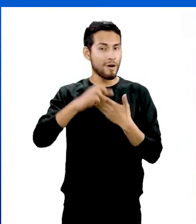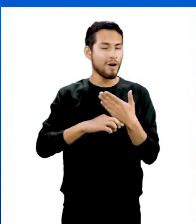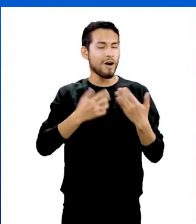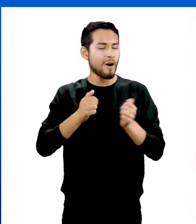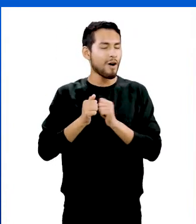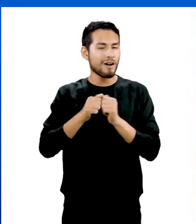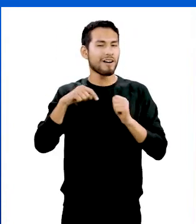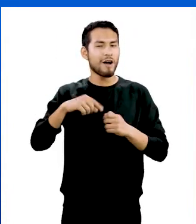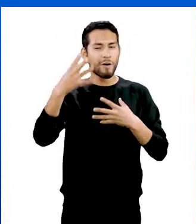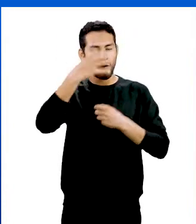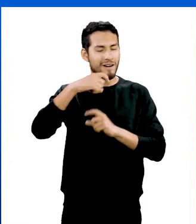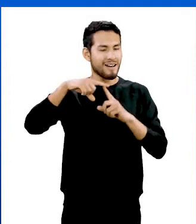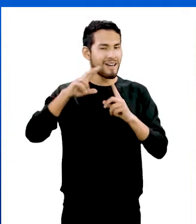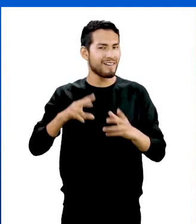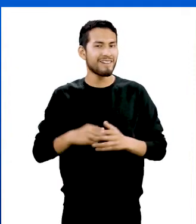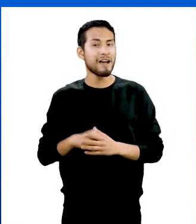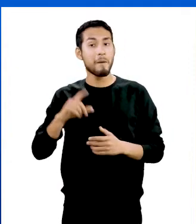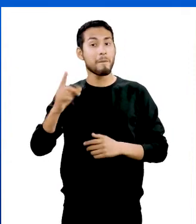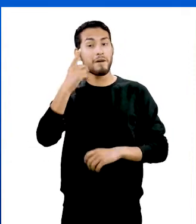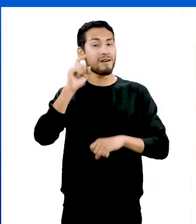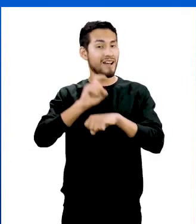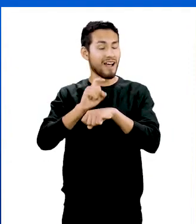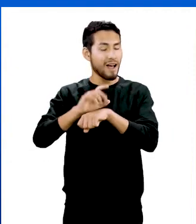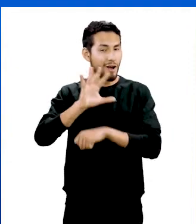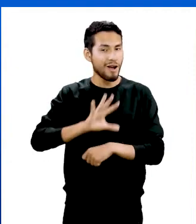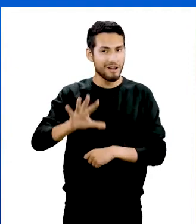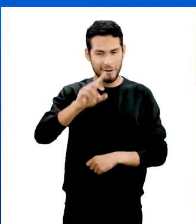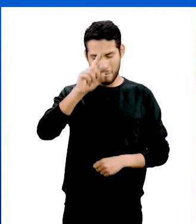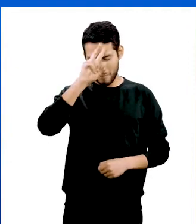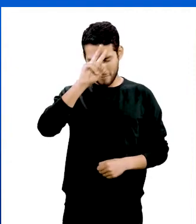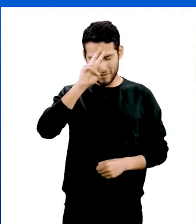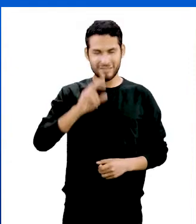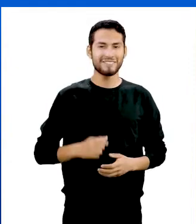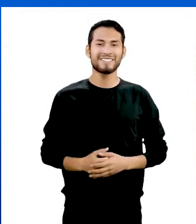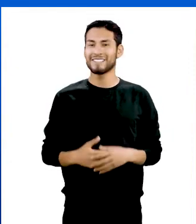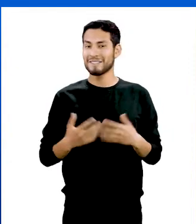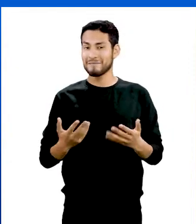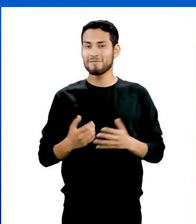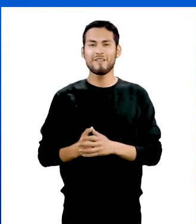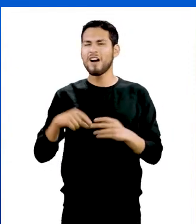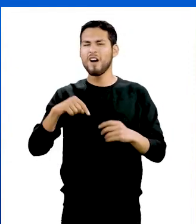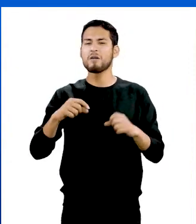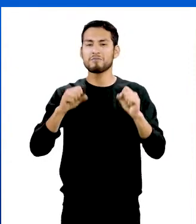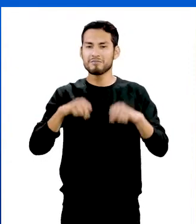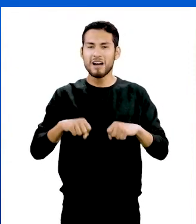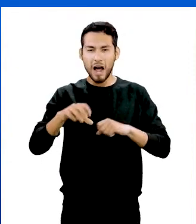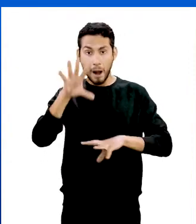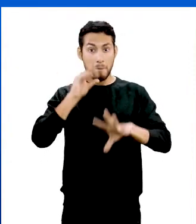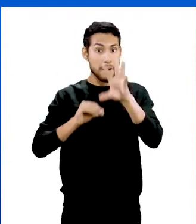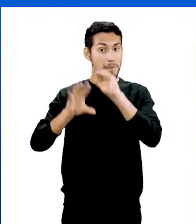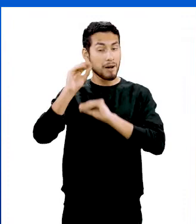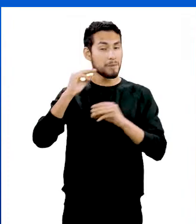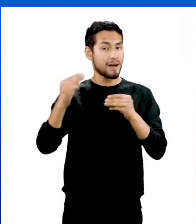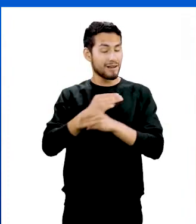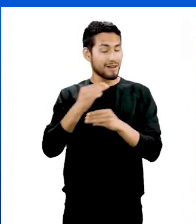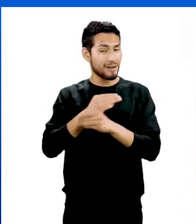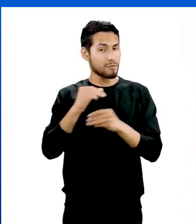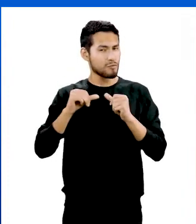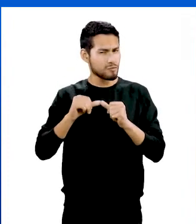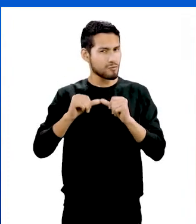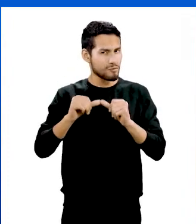juntas producido por USMPTV, el primer canal educativo del Perú, en donde seguiremos aprendiendo de